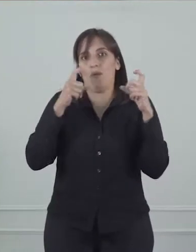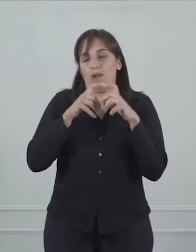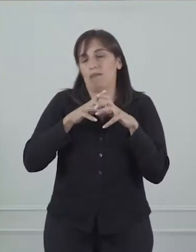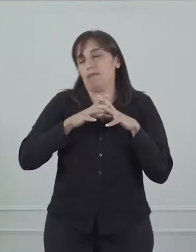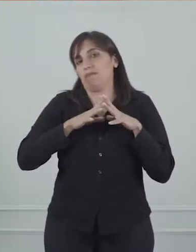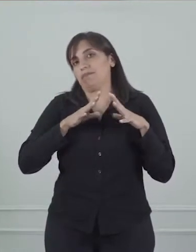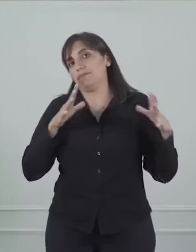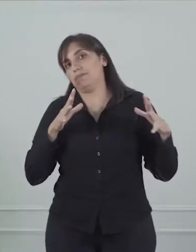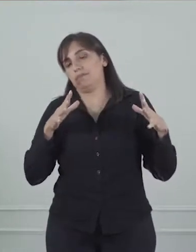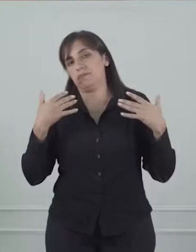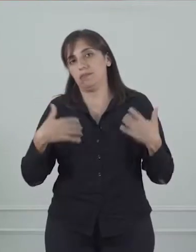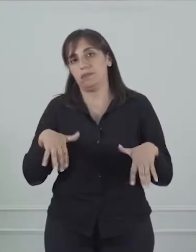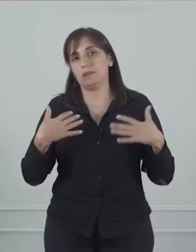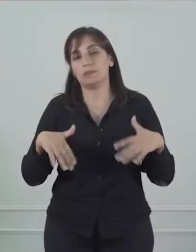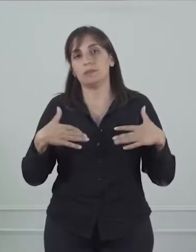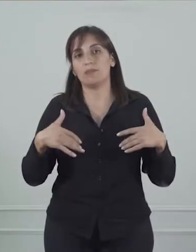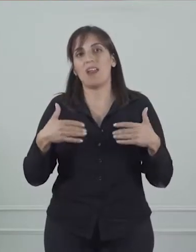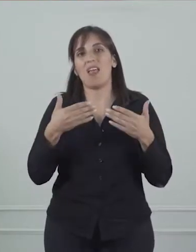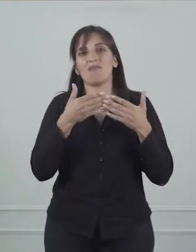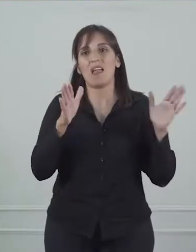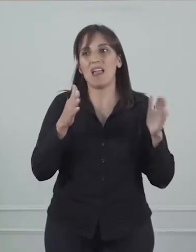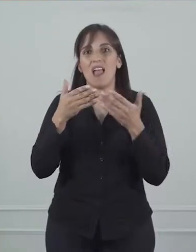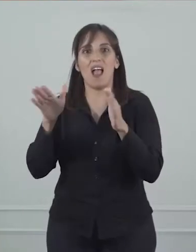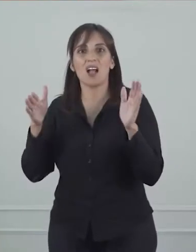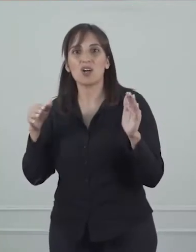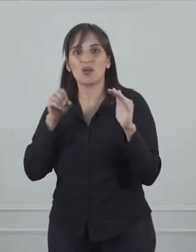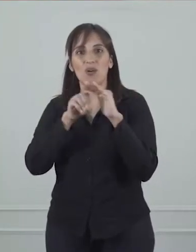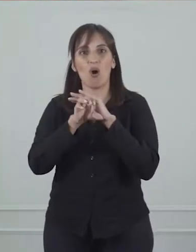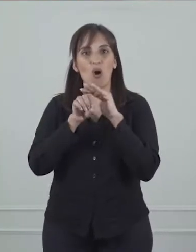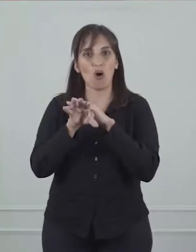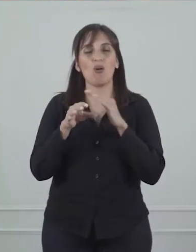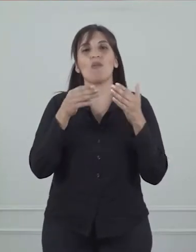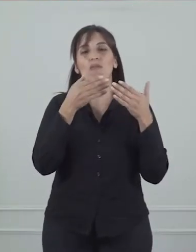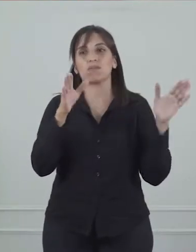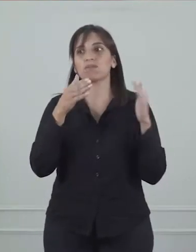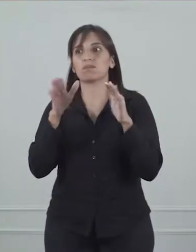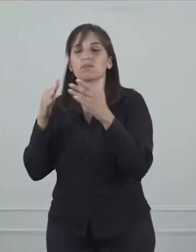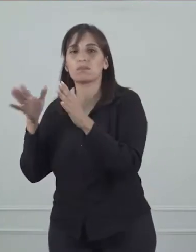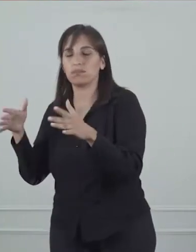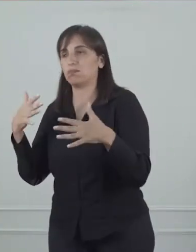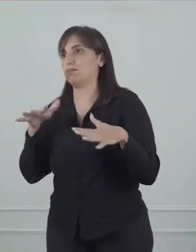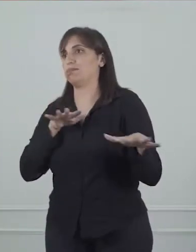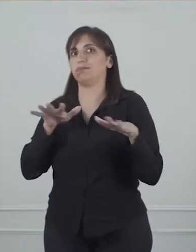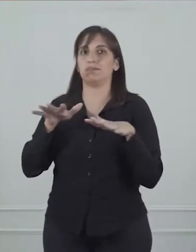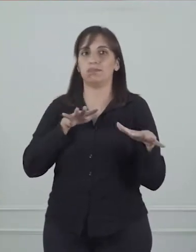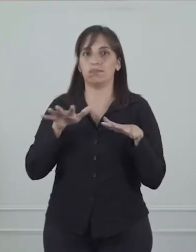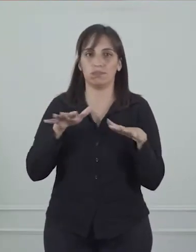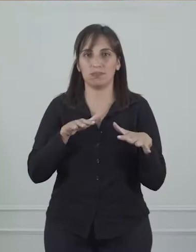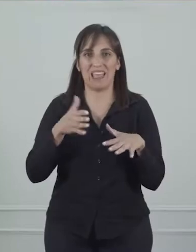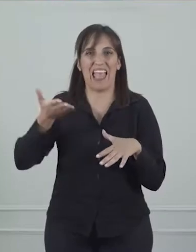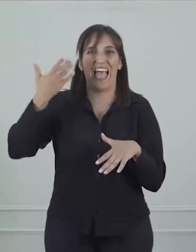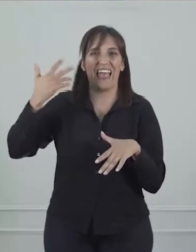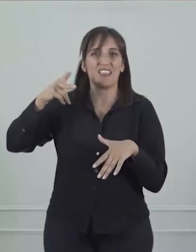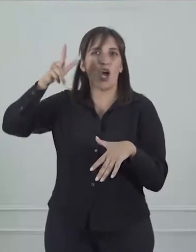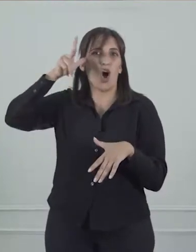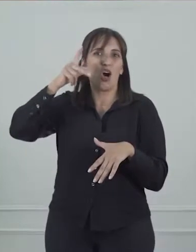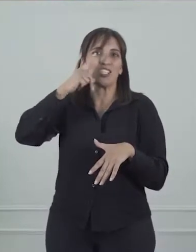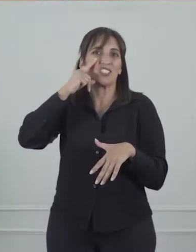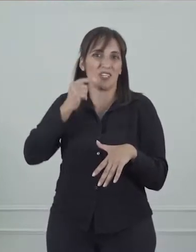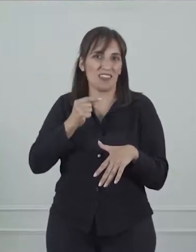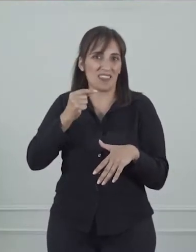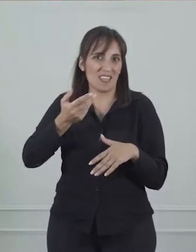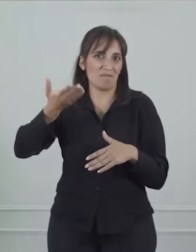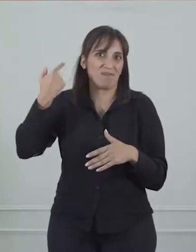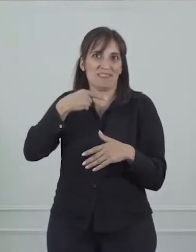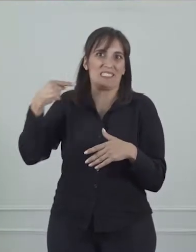bancos después de ocho días hábiles en los que no estuvieron disponibles para el público. Esto generó colapso en todas las ciudades de la